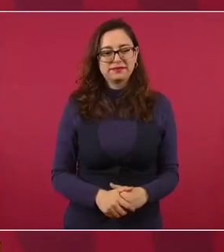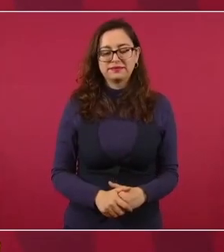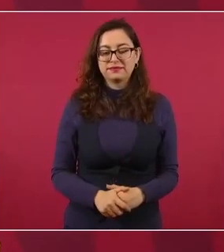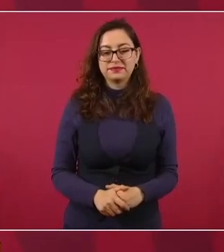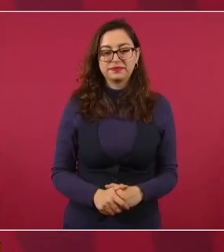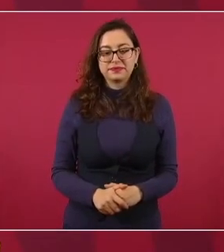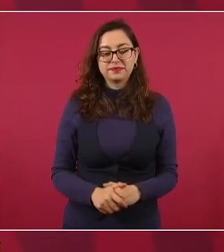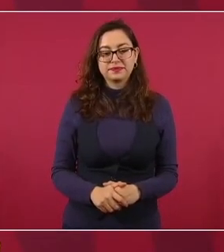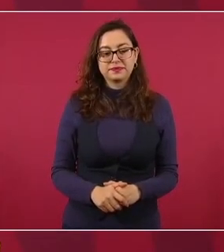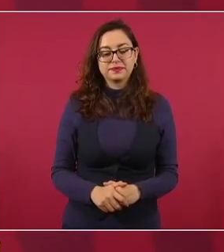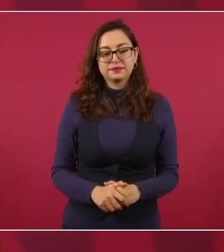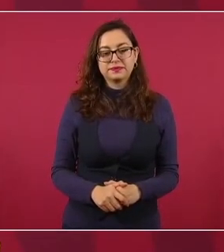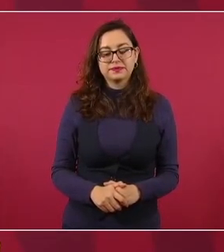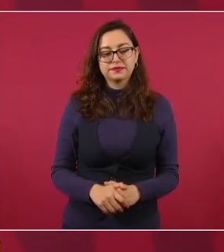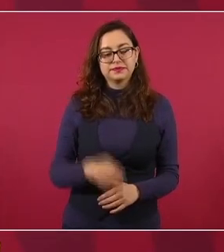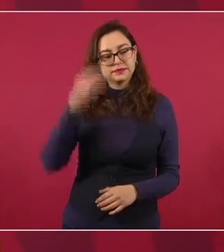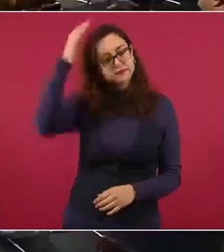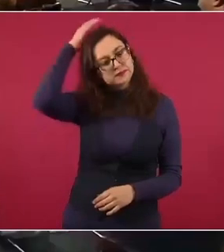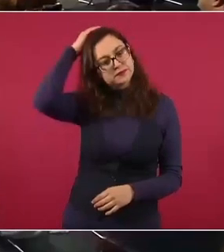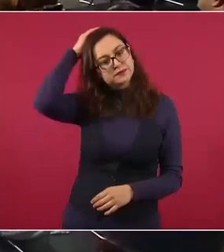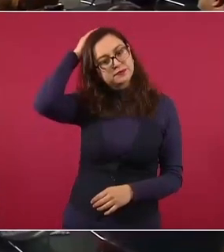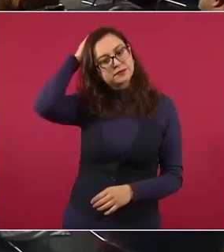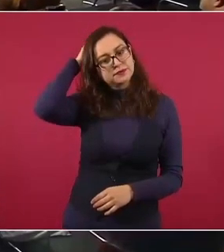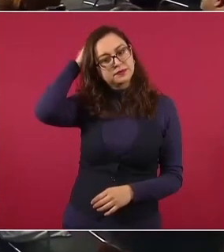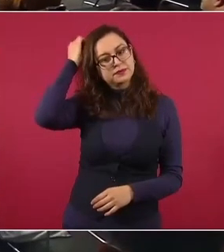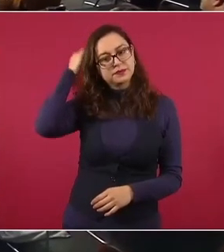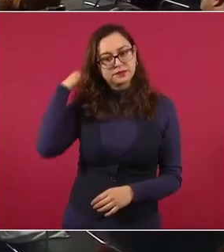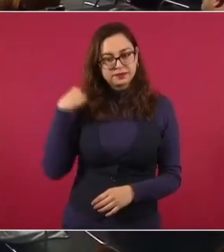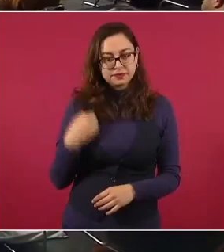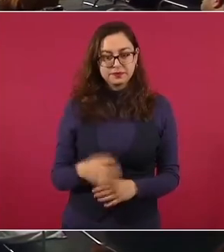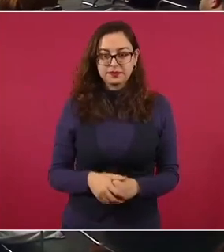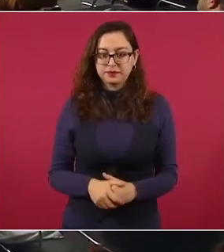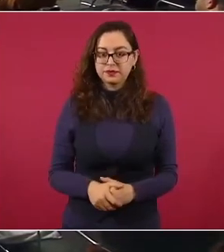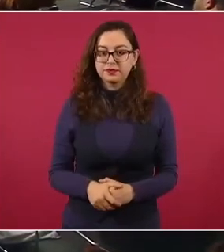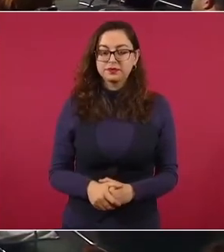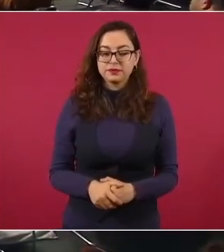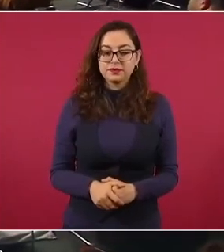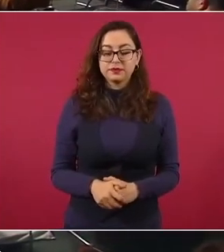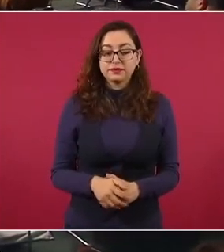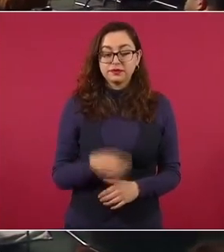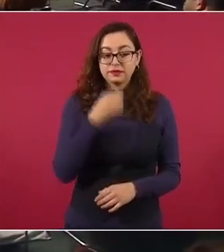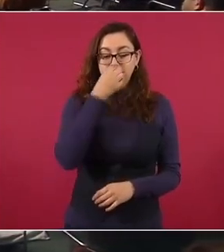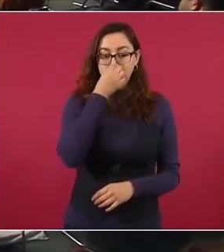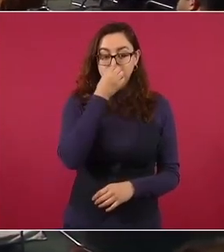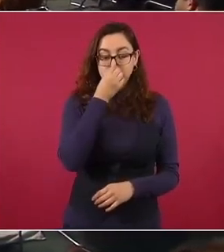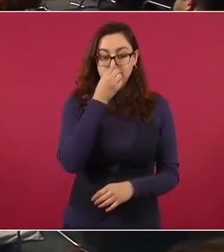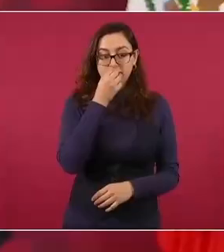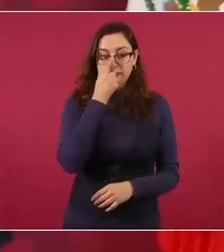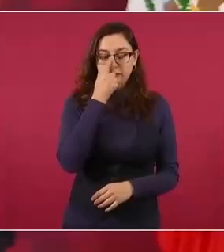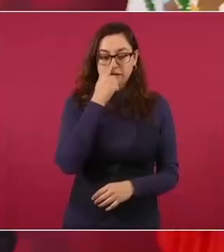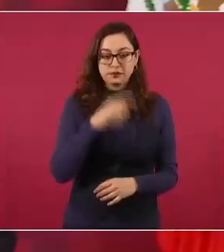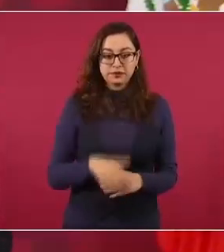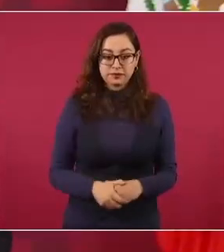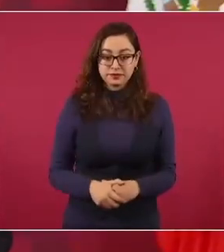toda la historia. Entonces, fueron armando